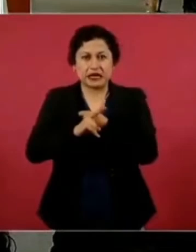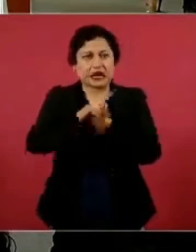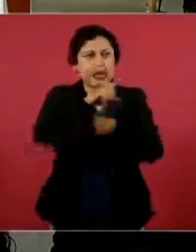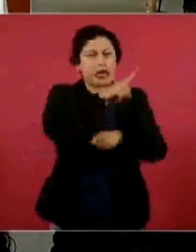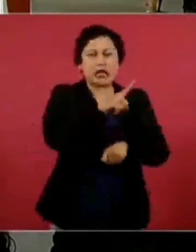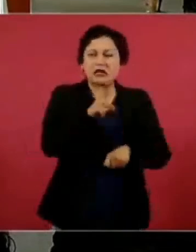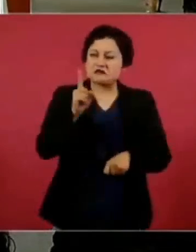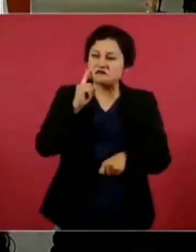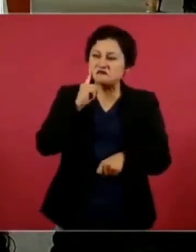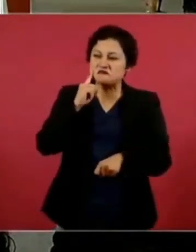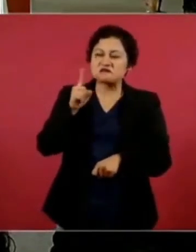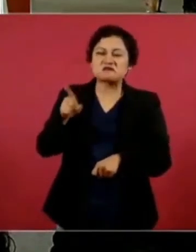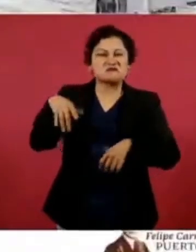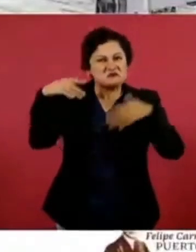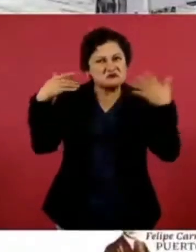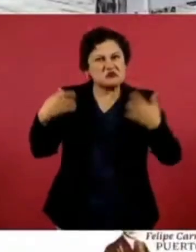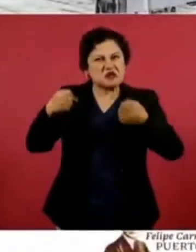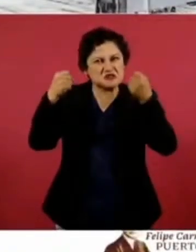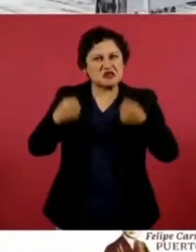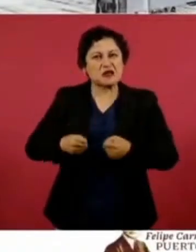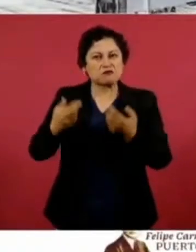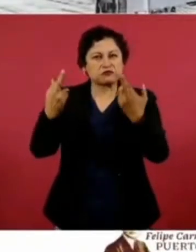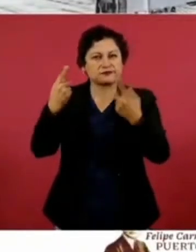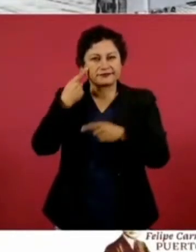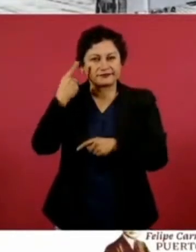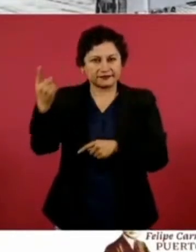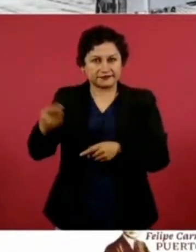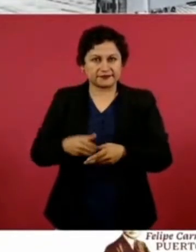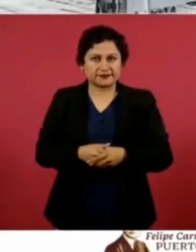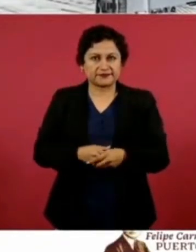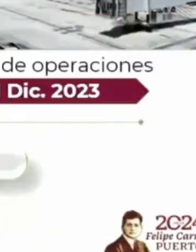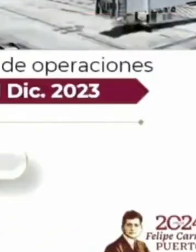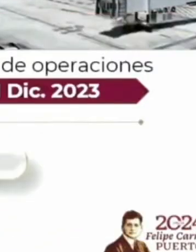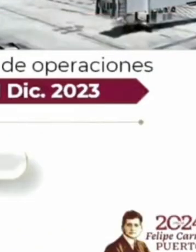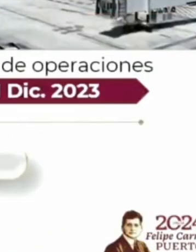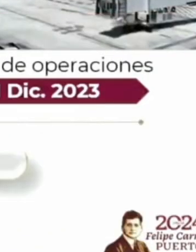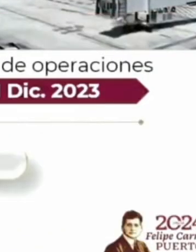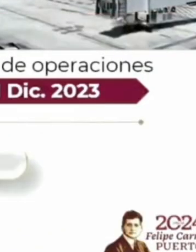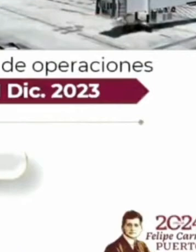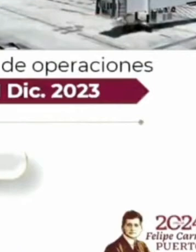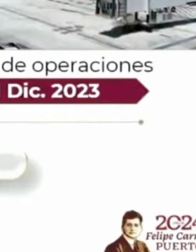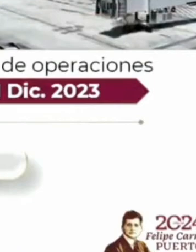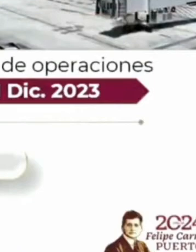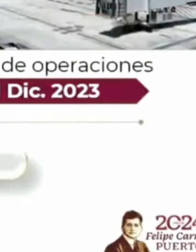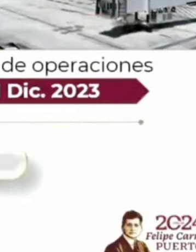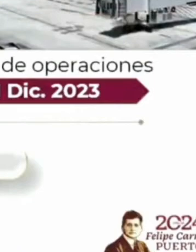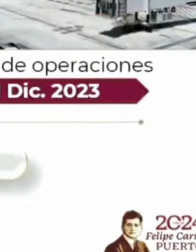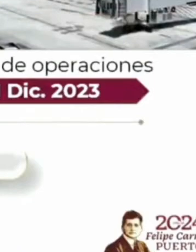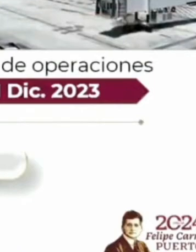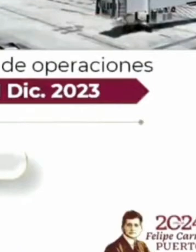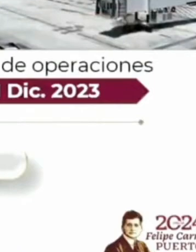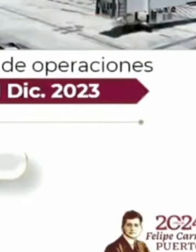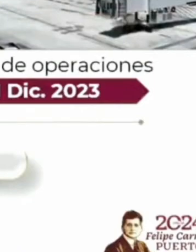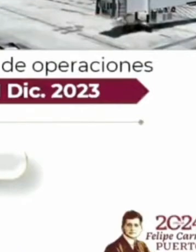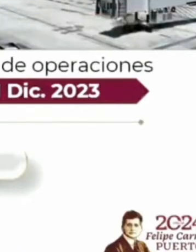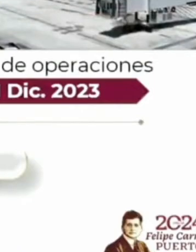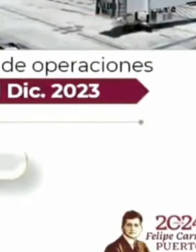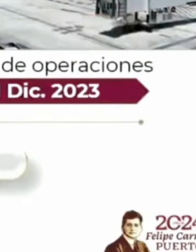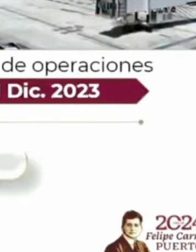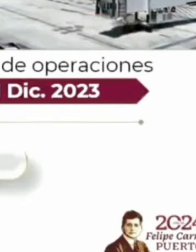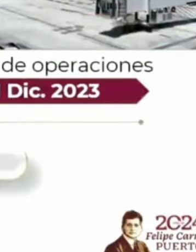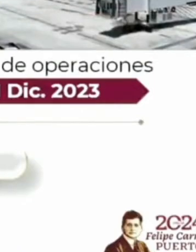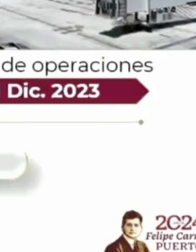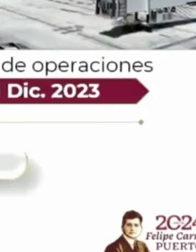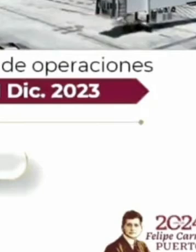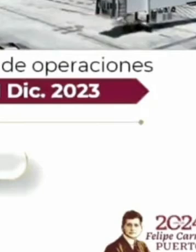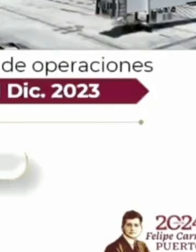está pensado para resistir huracanes, está construido para eso. Claro,